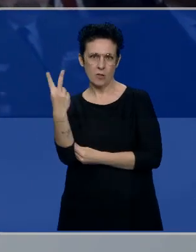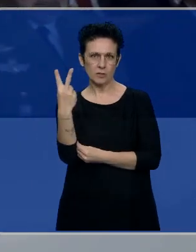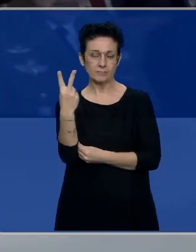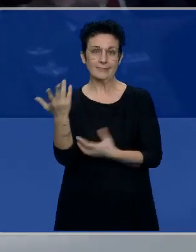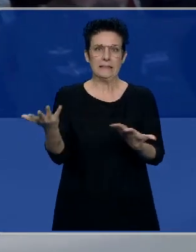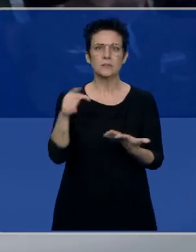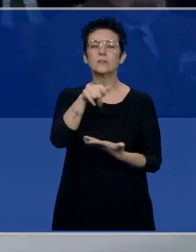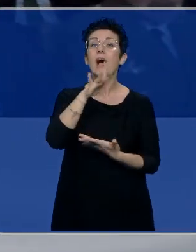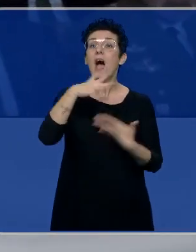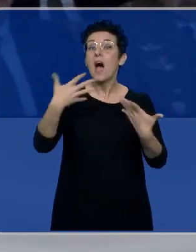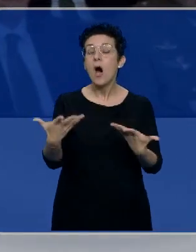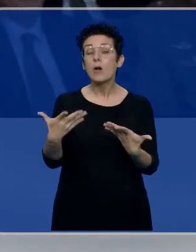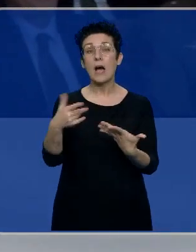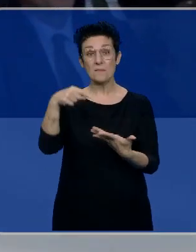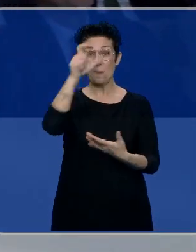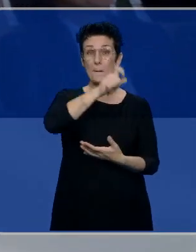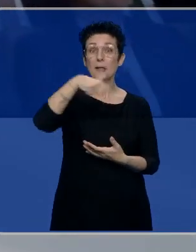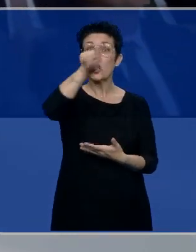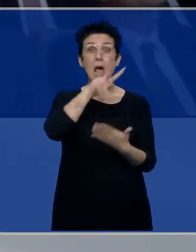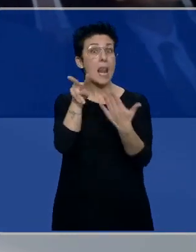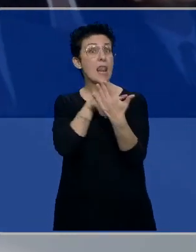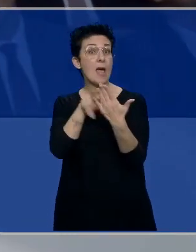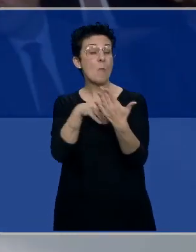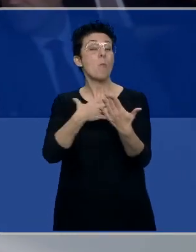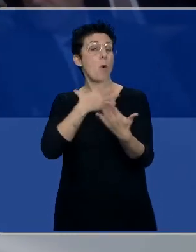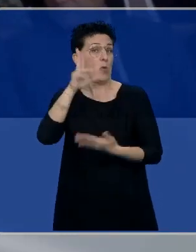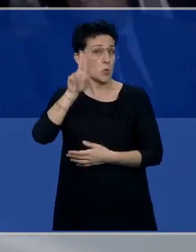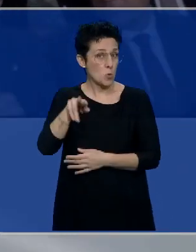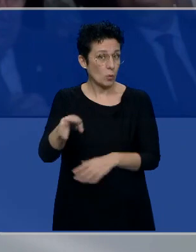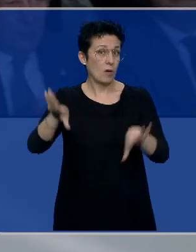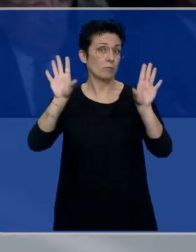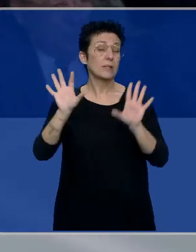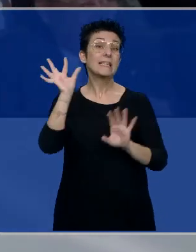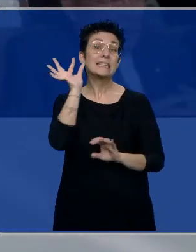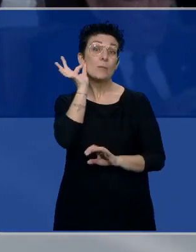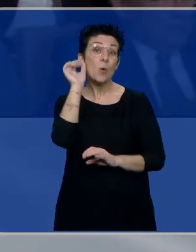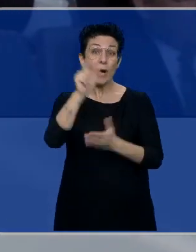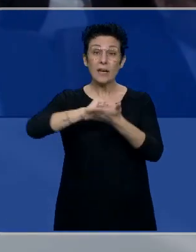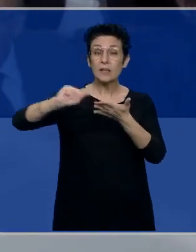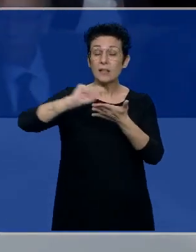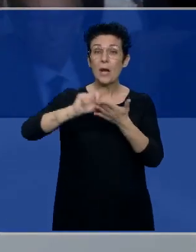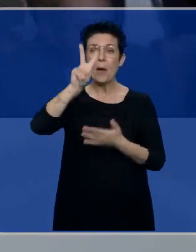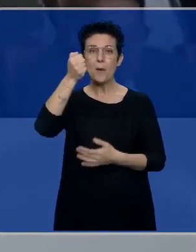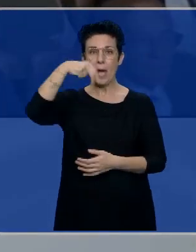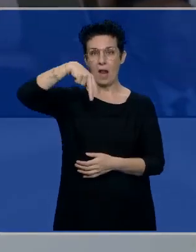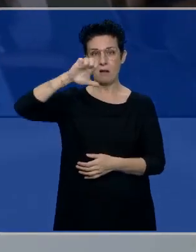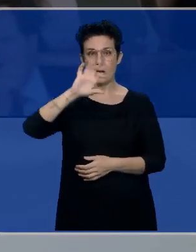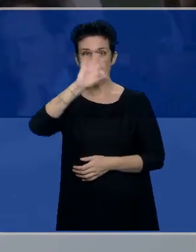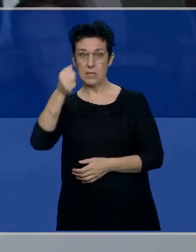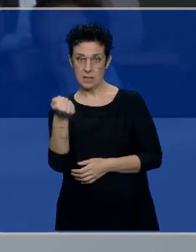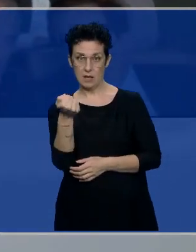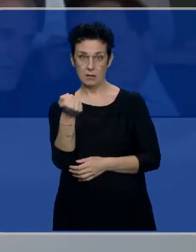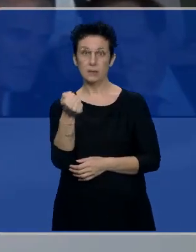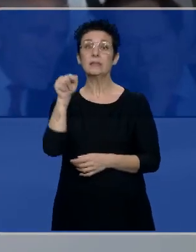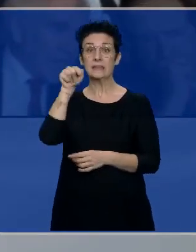ahora esta gente, o no leen, curiosamente además, el libro de Vanessa Espríngora se llama El consentimiento, para más Inri,